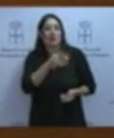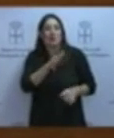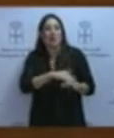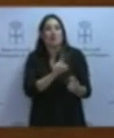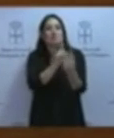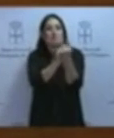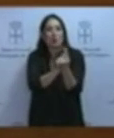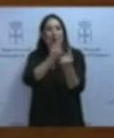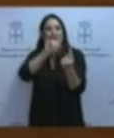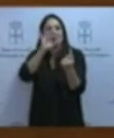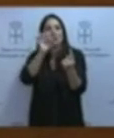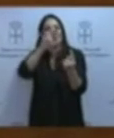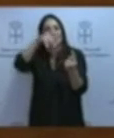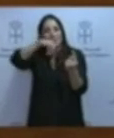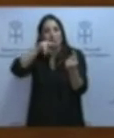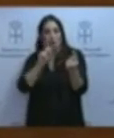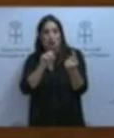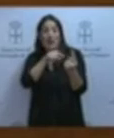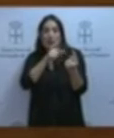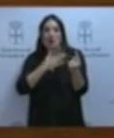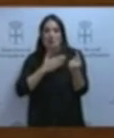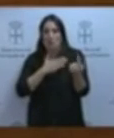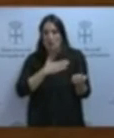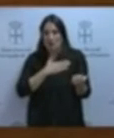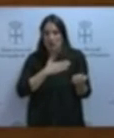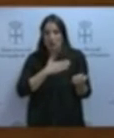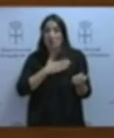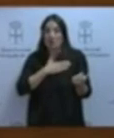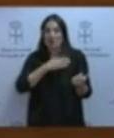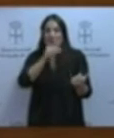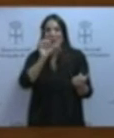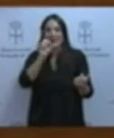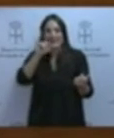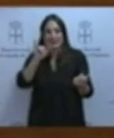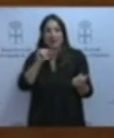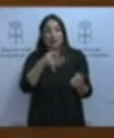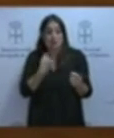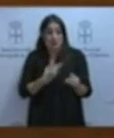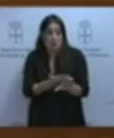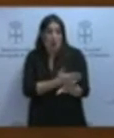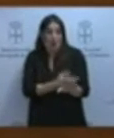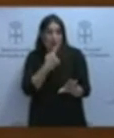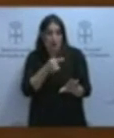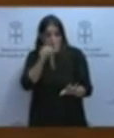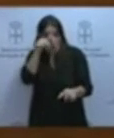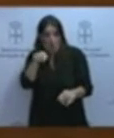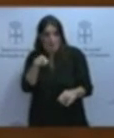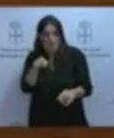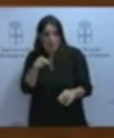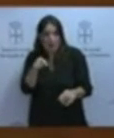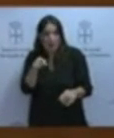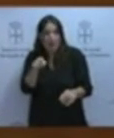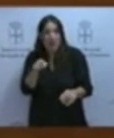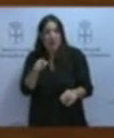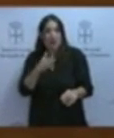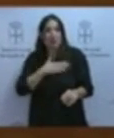Alonso, que es el propietario de Desil. El propietario de Desil, que, como decía antes, Vitorino Alonso, antiguo propietario